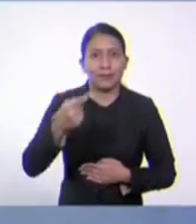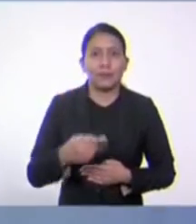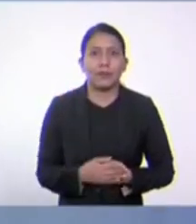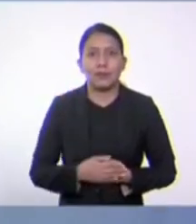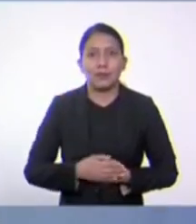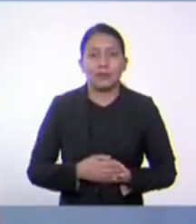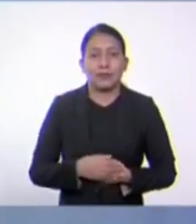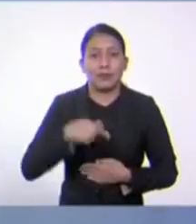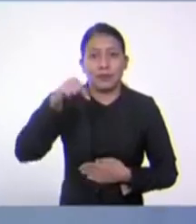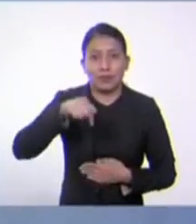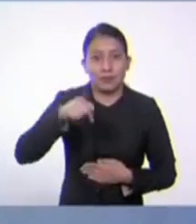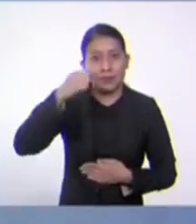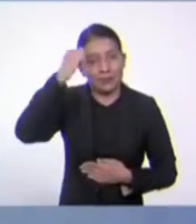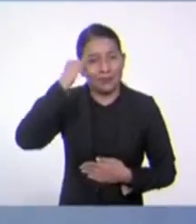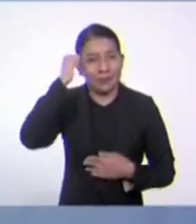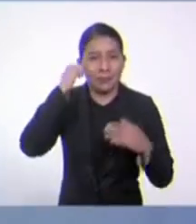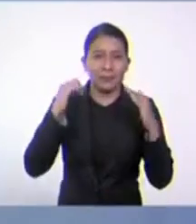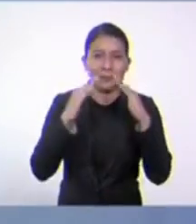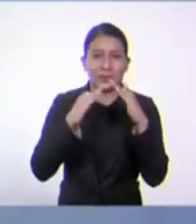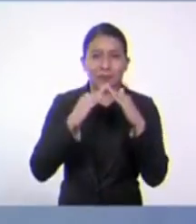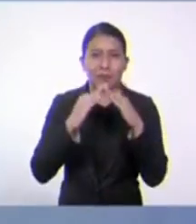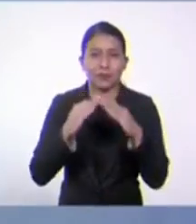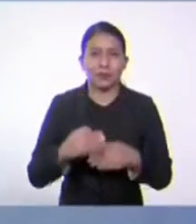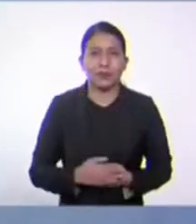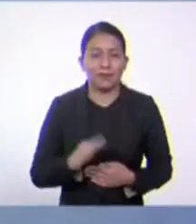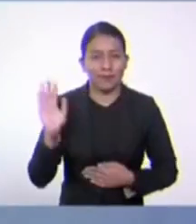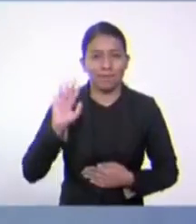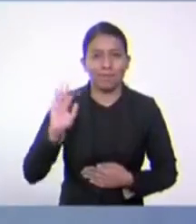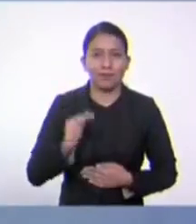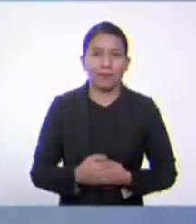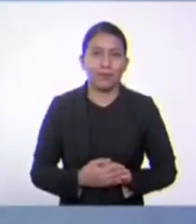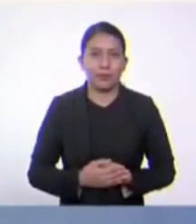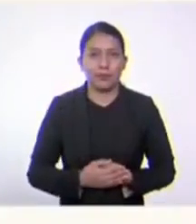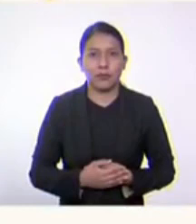en tu espacio Aprendamos en Casa. Adiós, amigos.